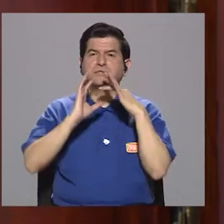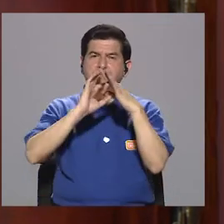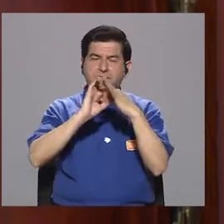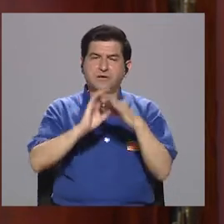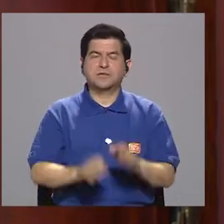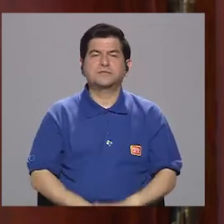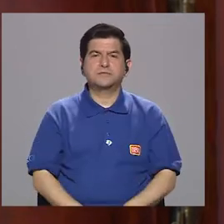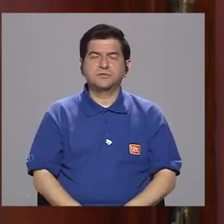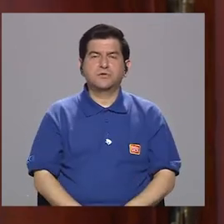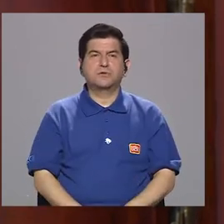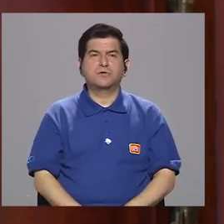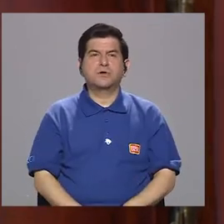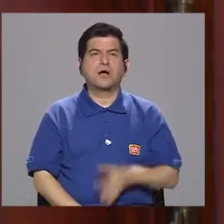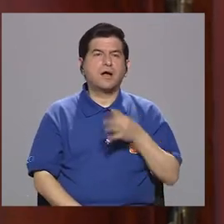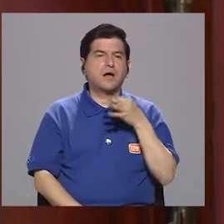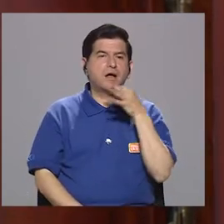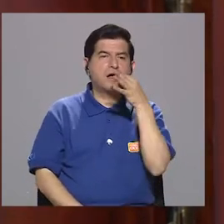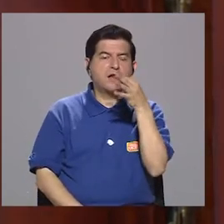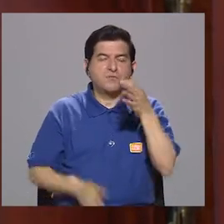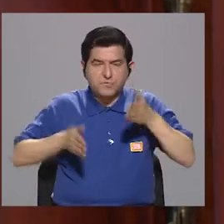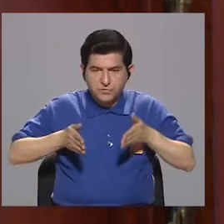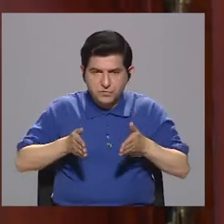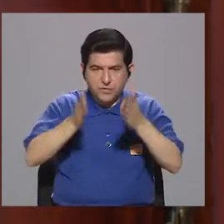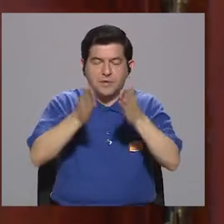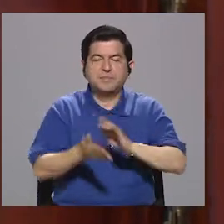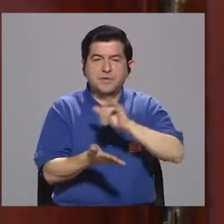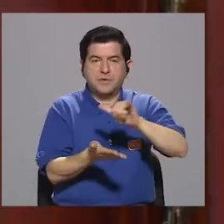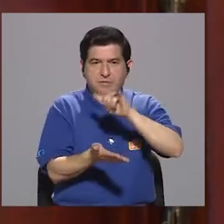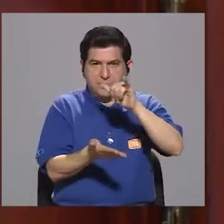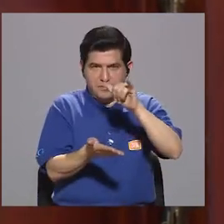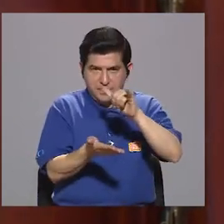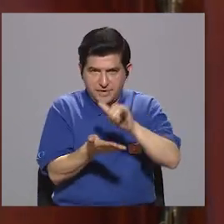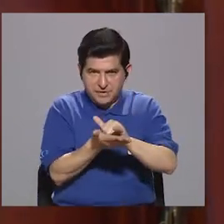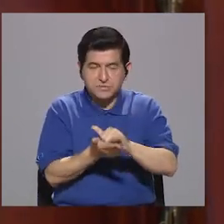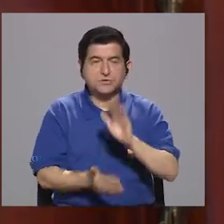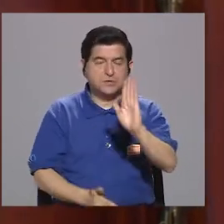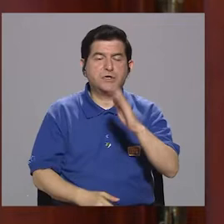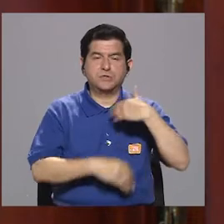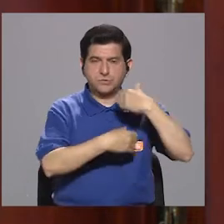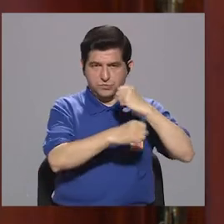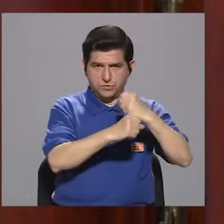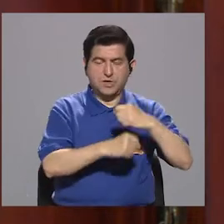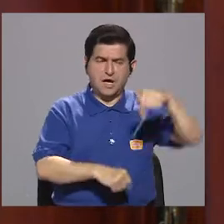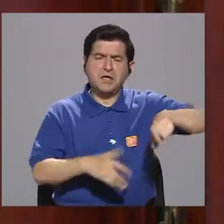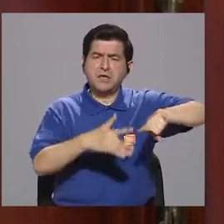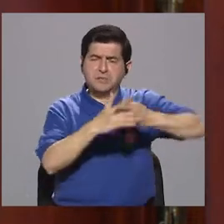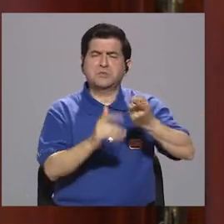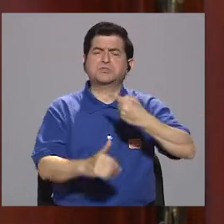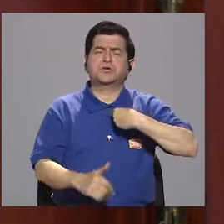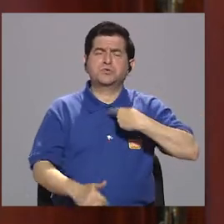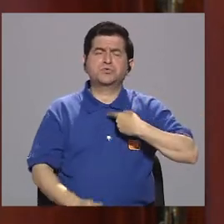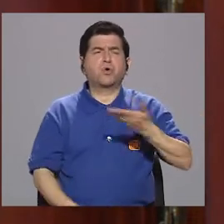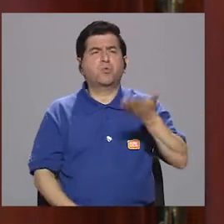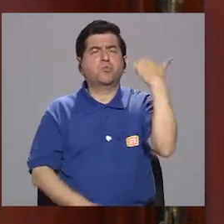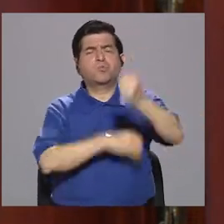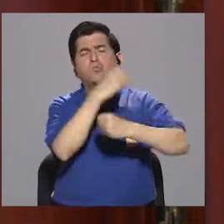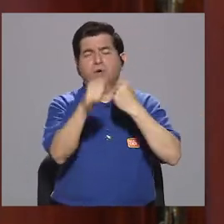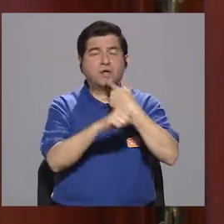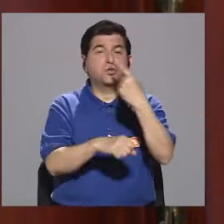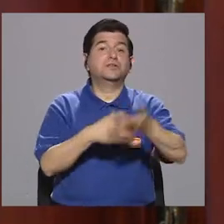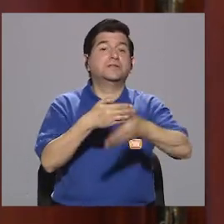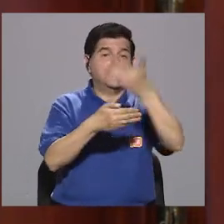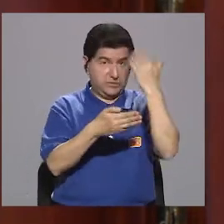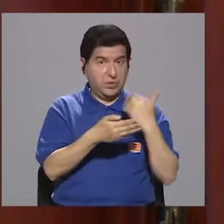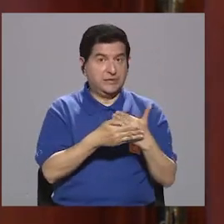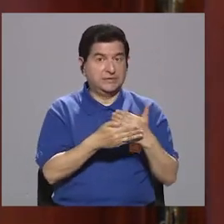ver con el norte que le dimos a la municipalidad de San José. Cuando yo empecé aquí hace bastantes años, como usted lo